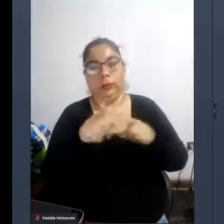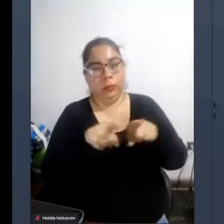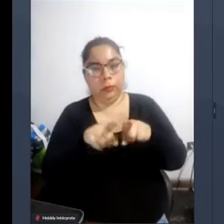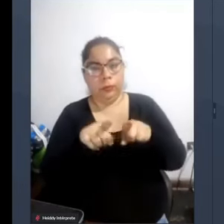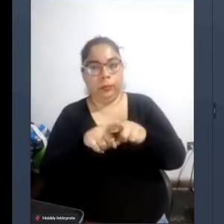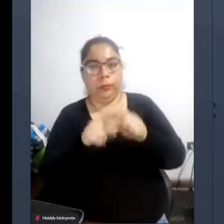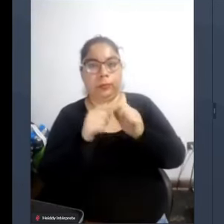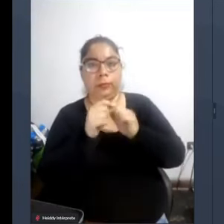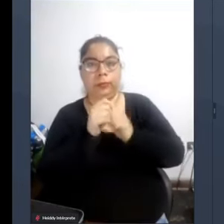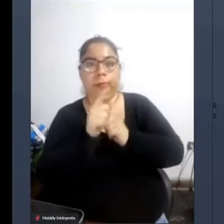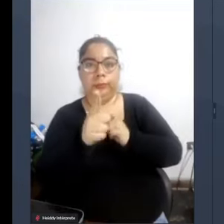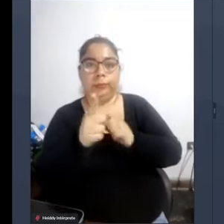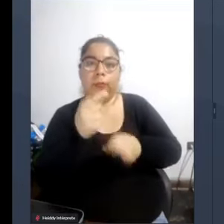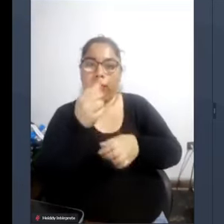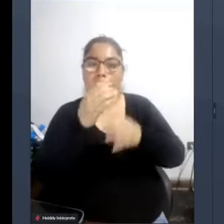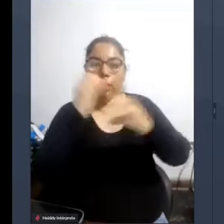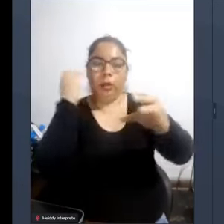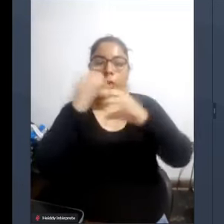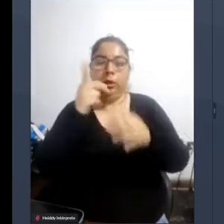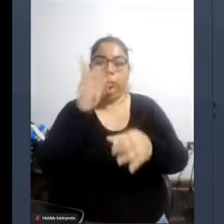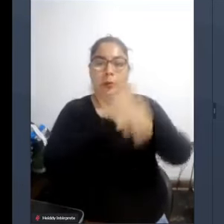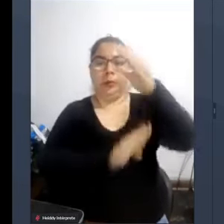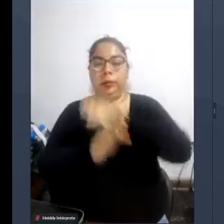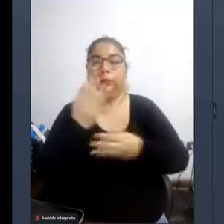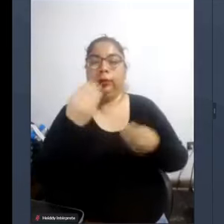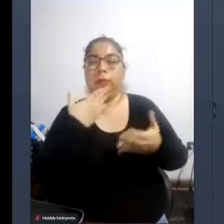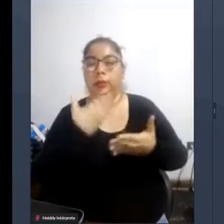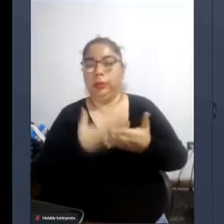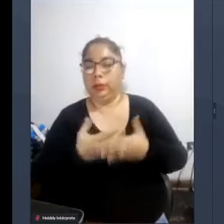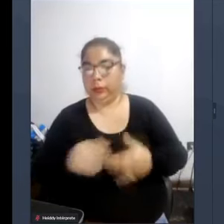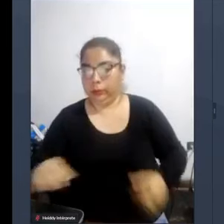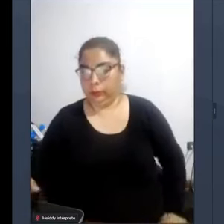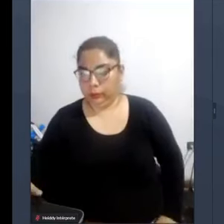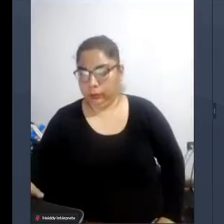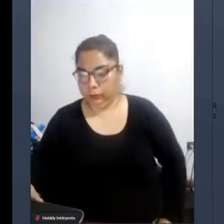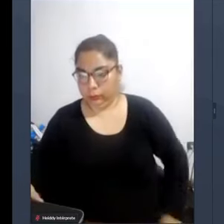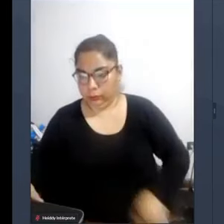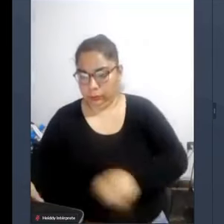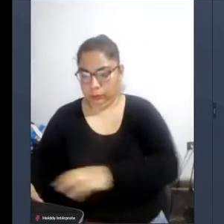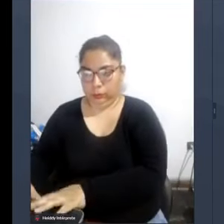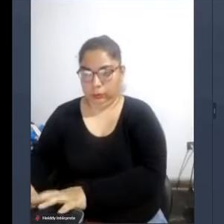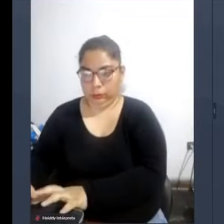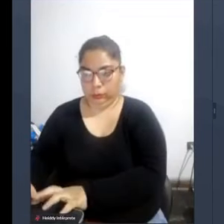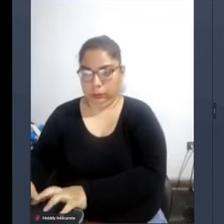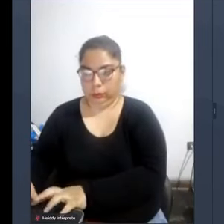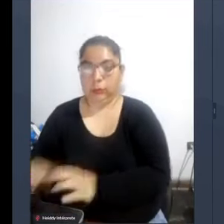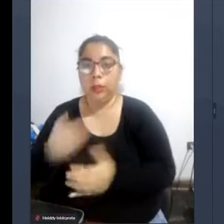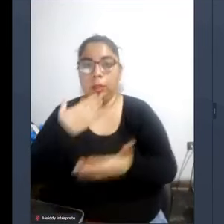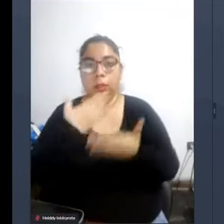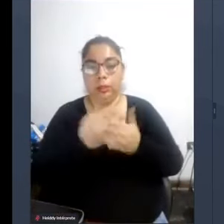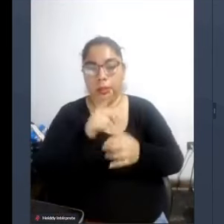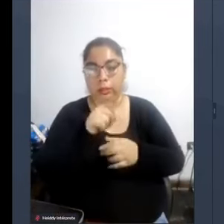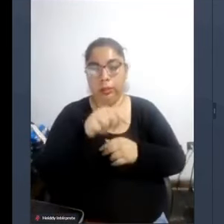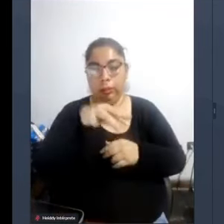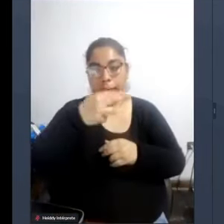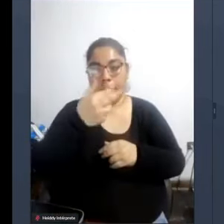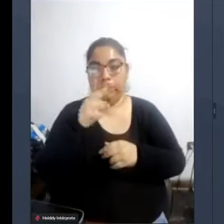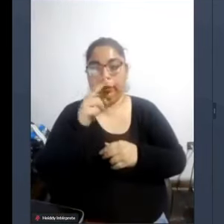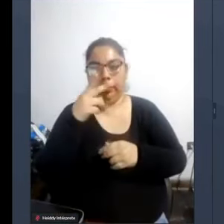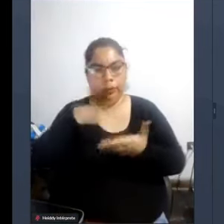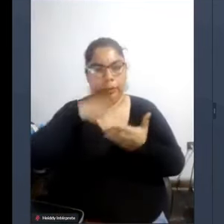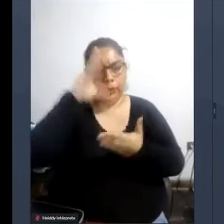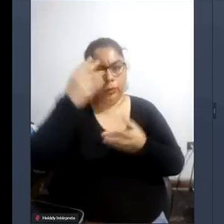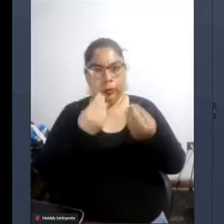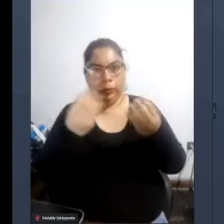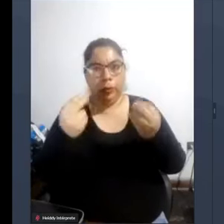de transporte accesible para personas con discapacidad muchas gracias perfecto gracias a ti Marivero y de hecho hemos aprendido un montón en esta